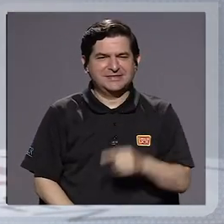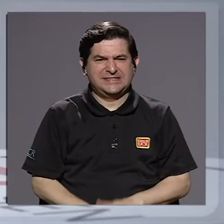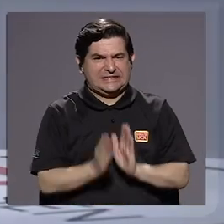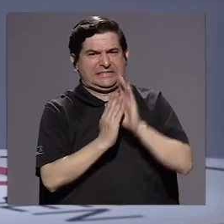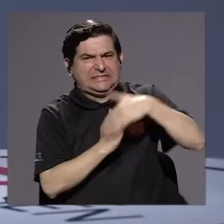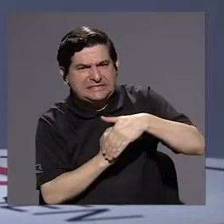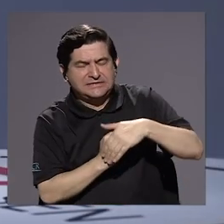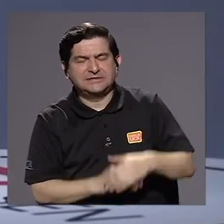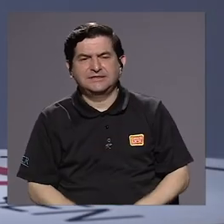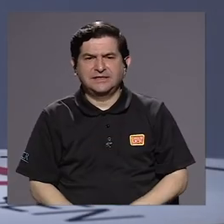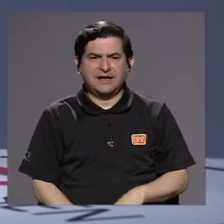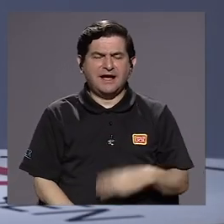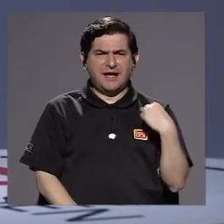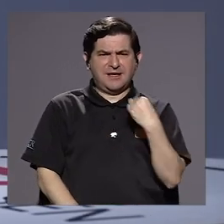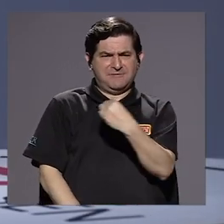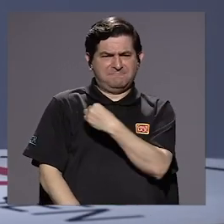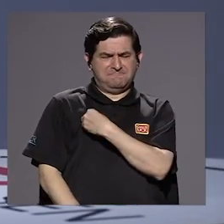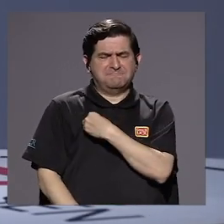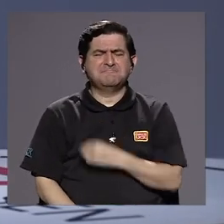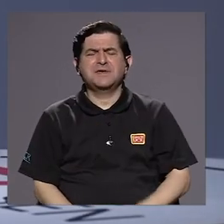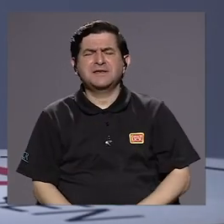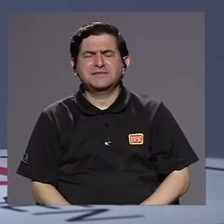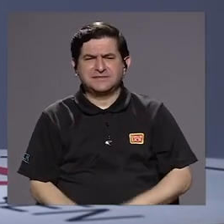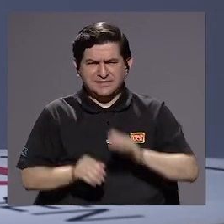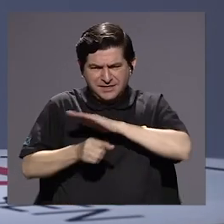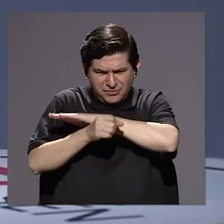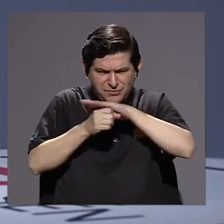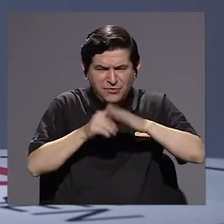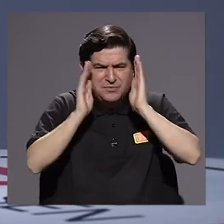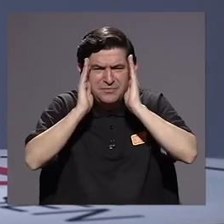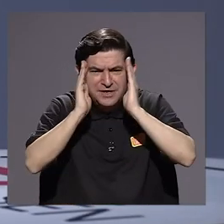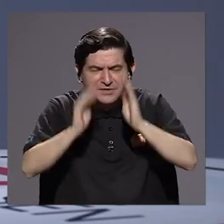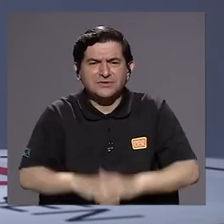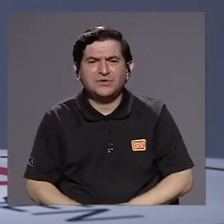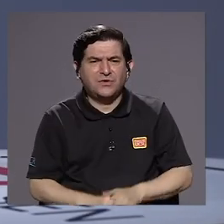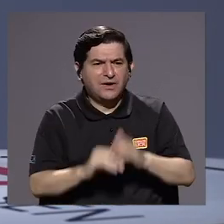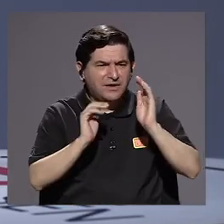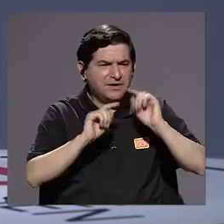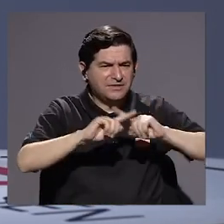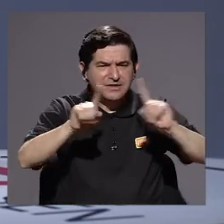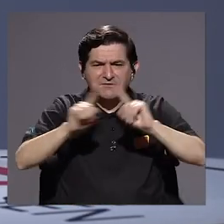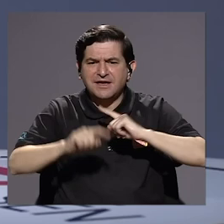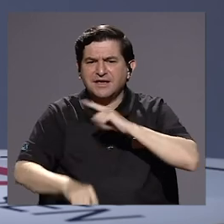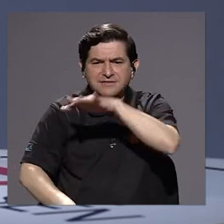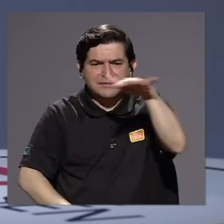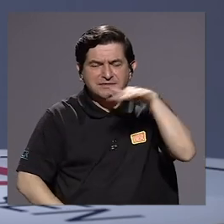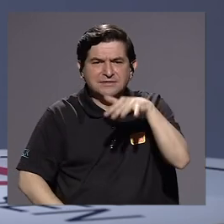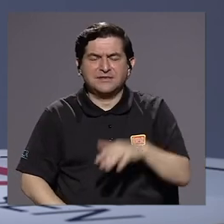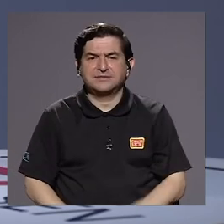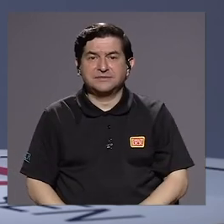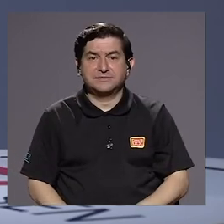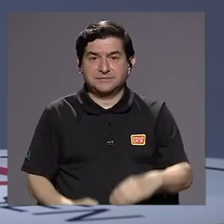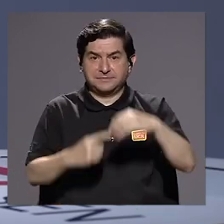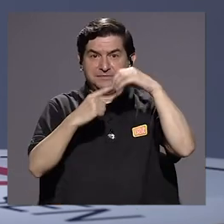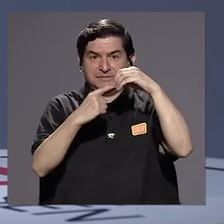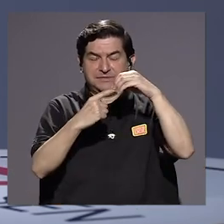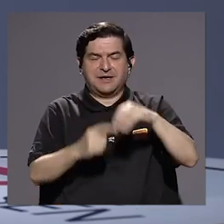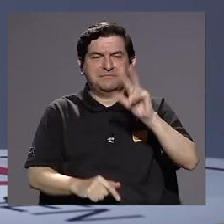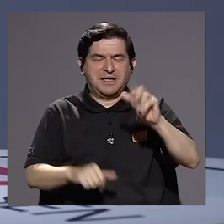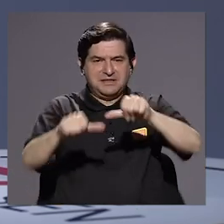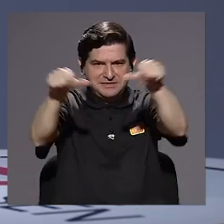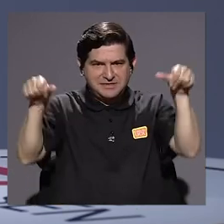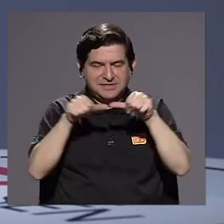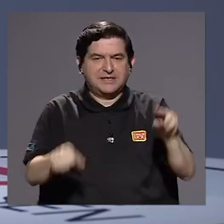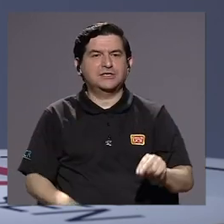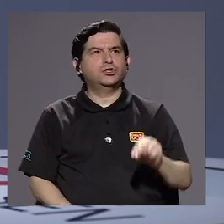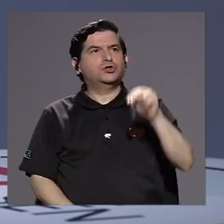una manera muy integral, el ministerio debe reflexionar en torno a cómo aborda esas realidades. Me preocupan tres zonas en específico.